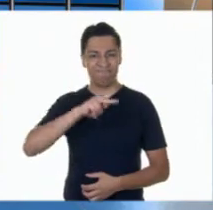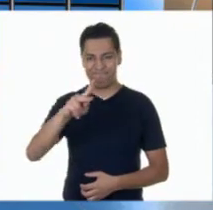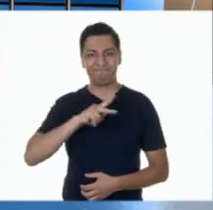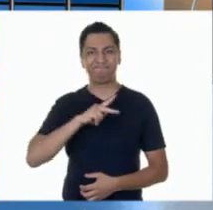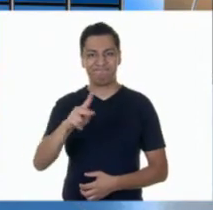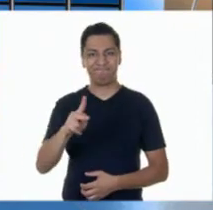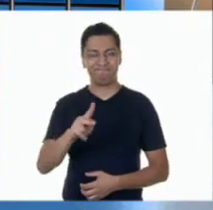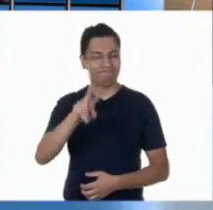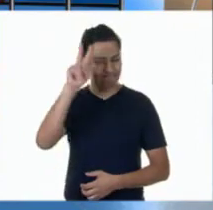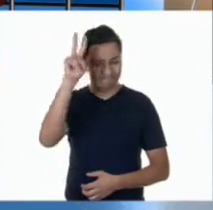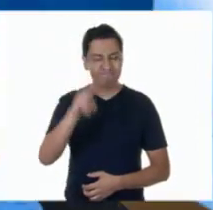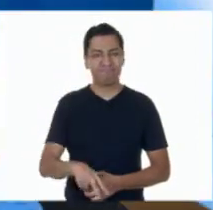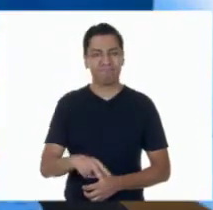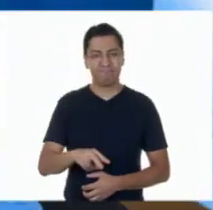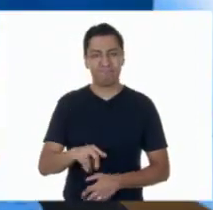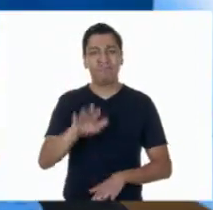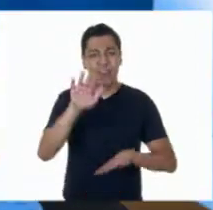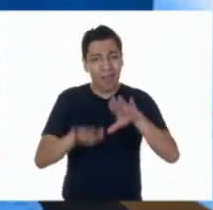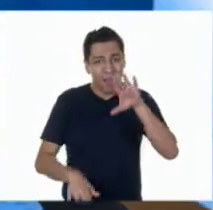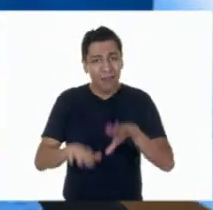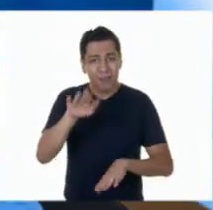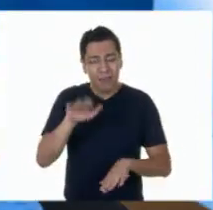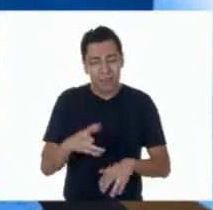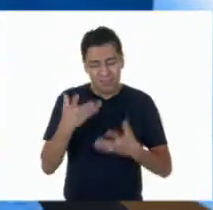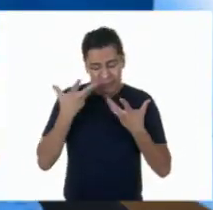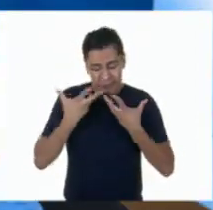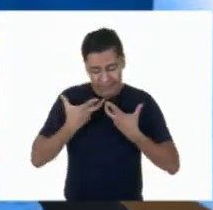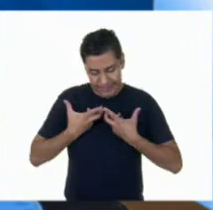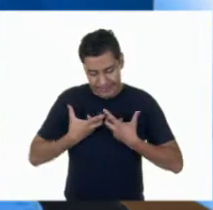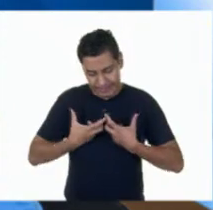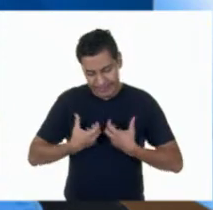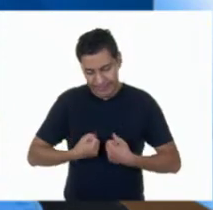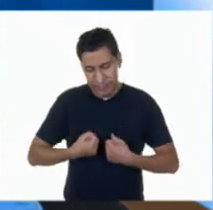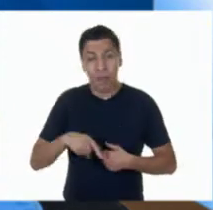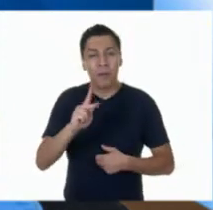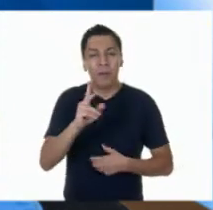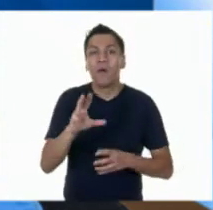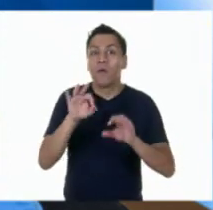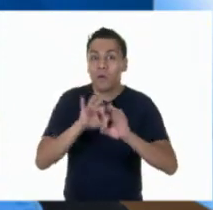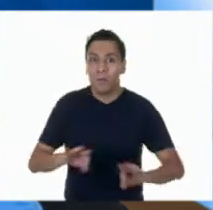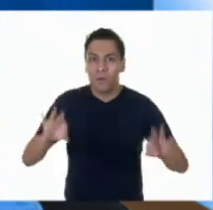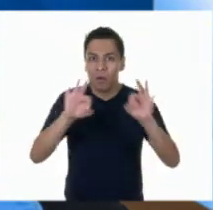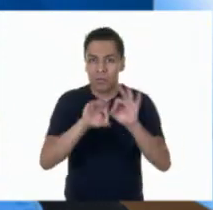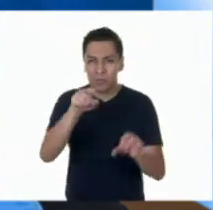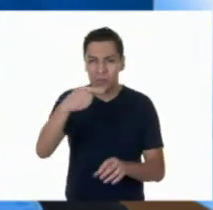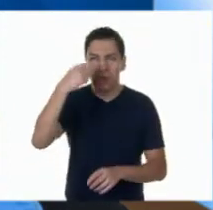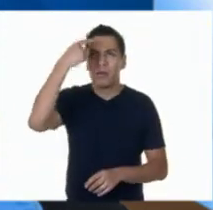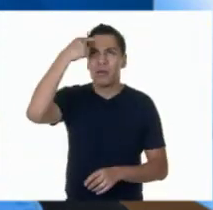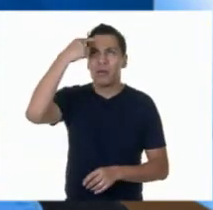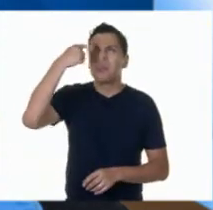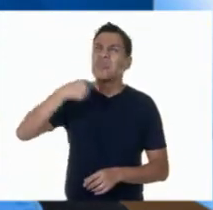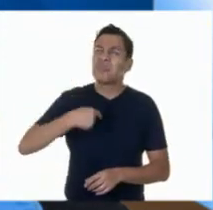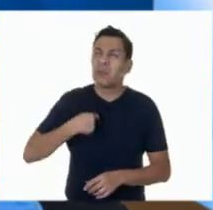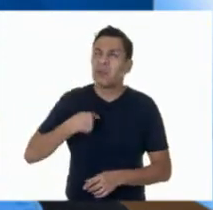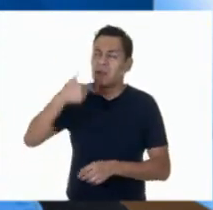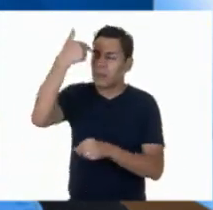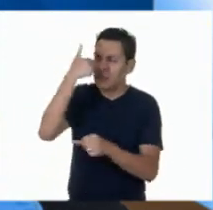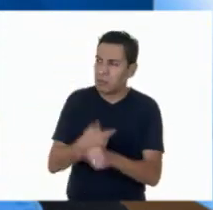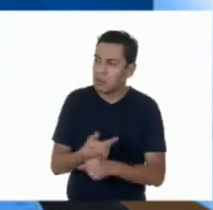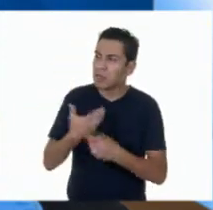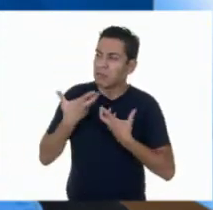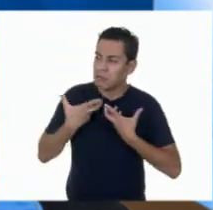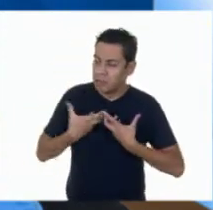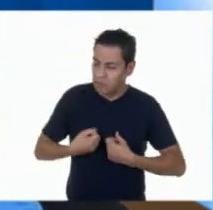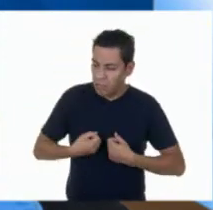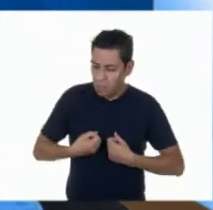nos comentaron nuestros alumnos y alumnos. Lo más importante es que aprendamos a reconocer la emoción de desaliento o desánimo para